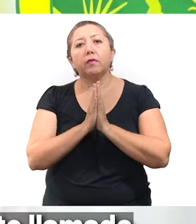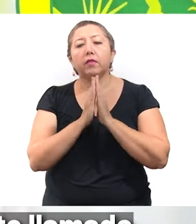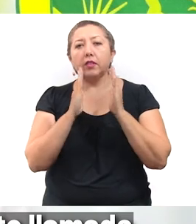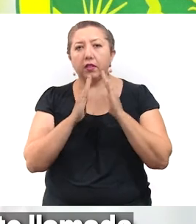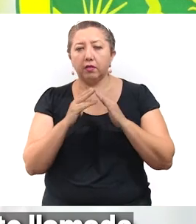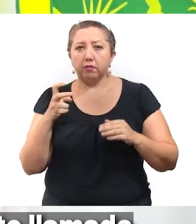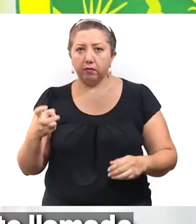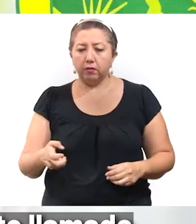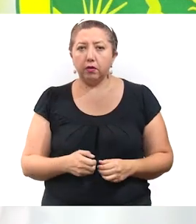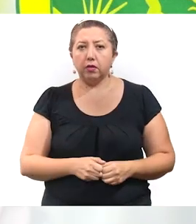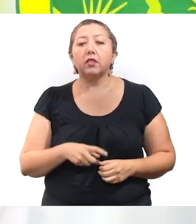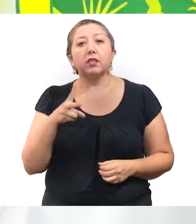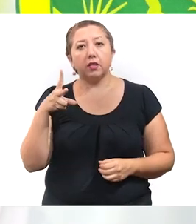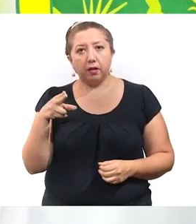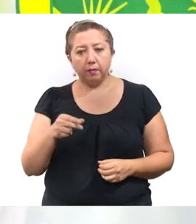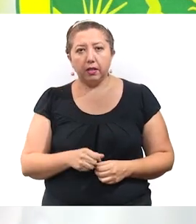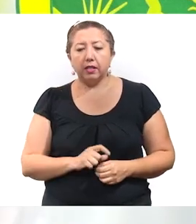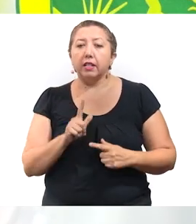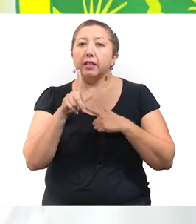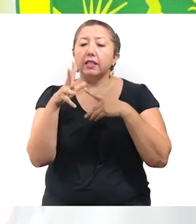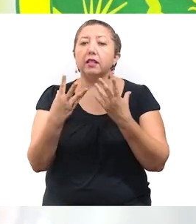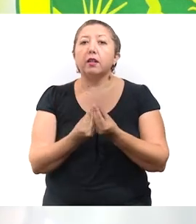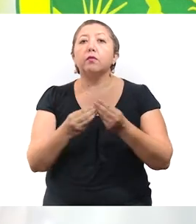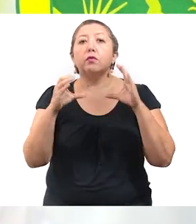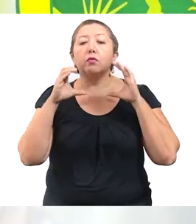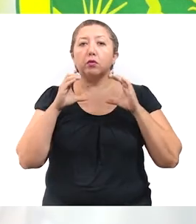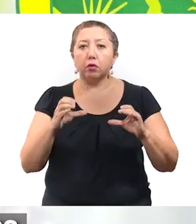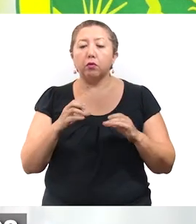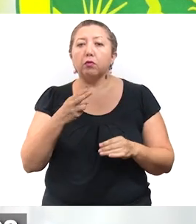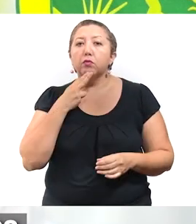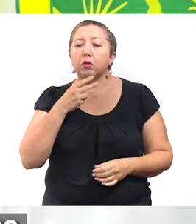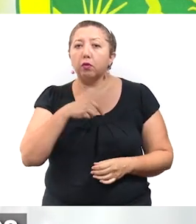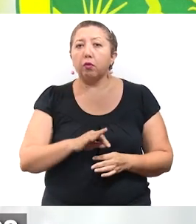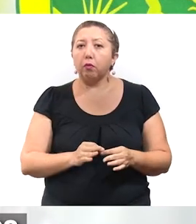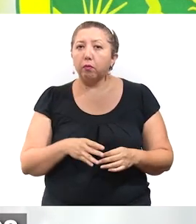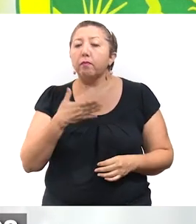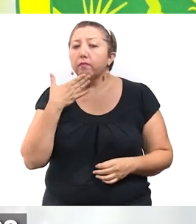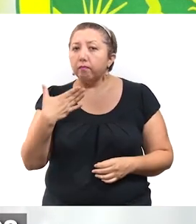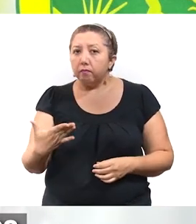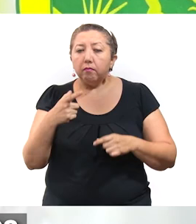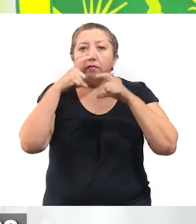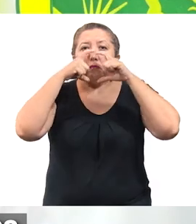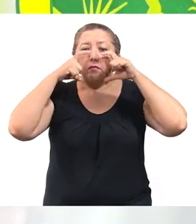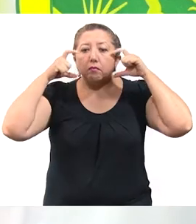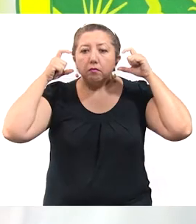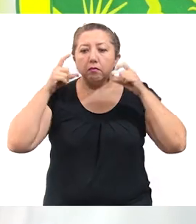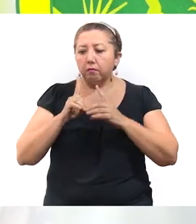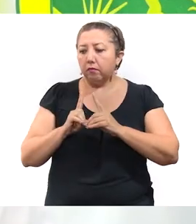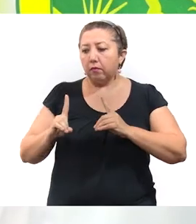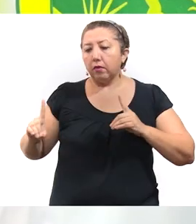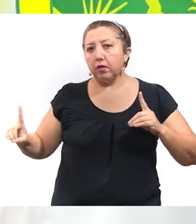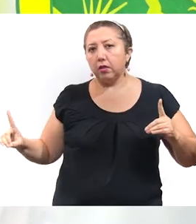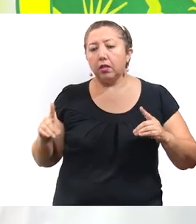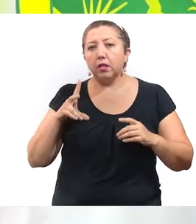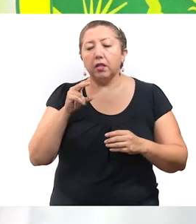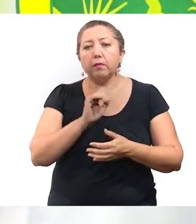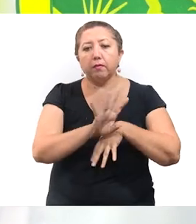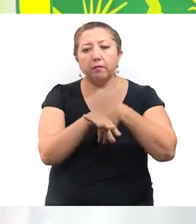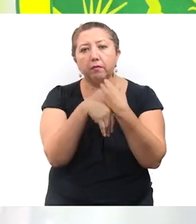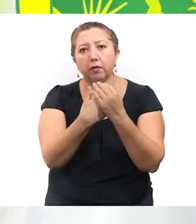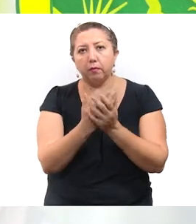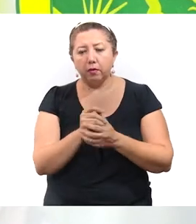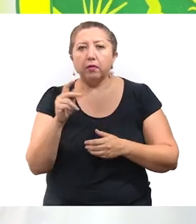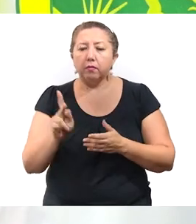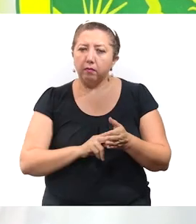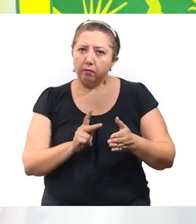casa comenten este llamado. Y por supuesto, que sigamos cuidándonos, usando correctamente el cubrebocas, guardando sana distancia y el